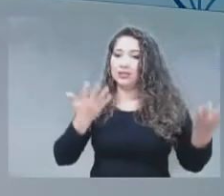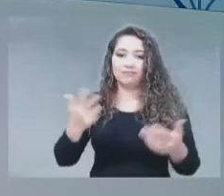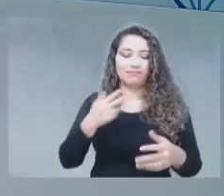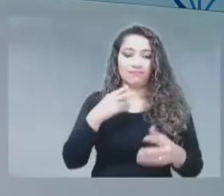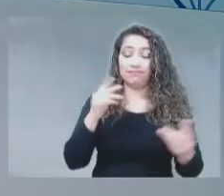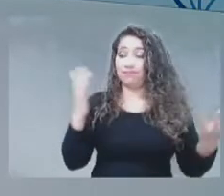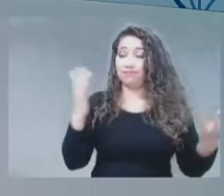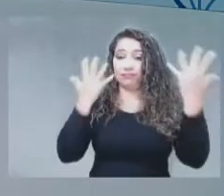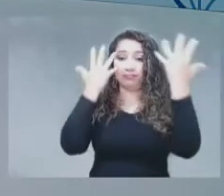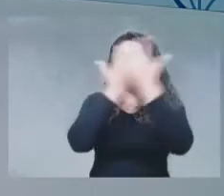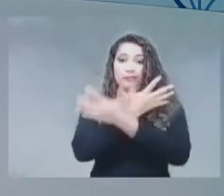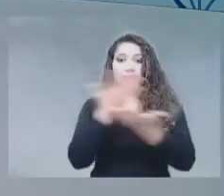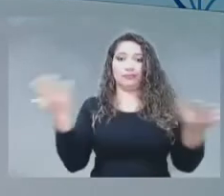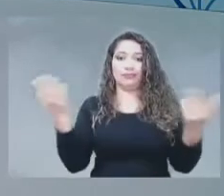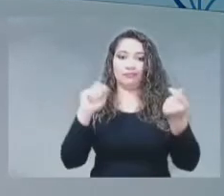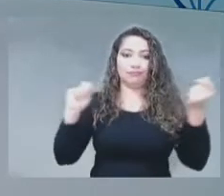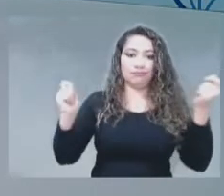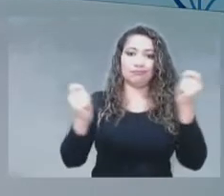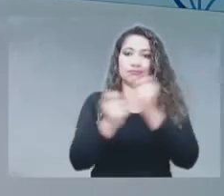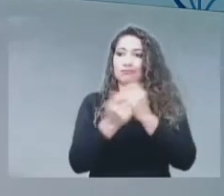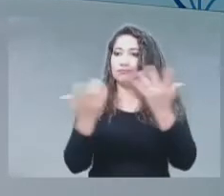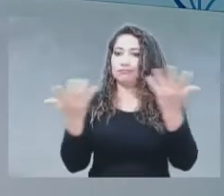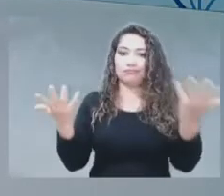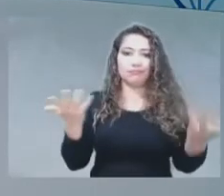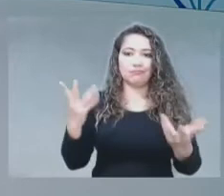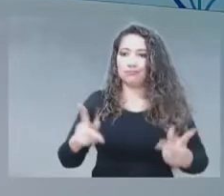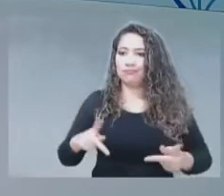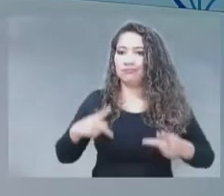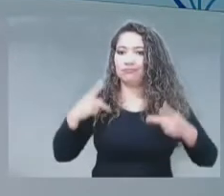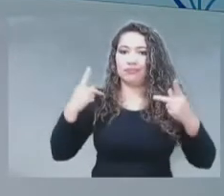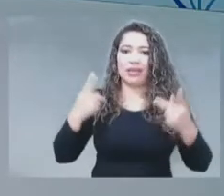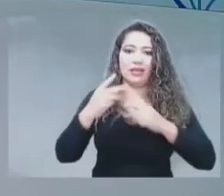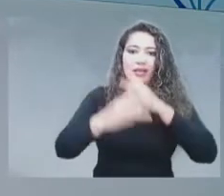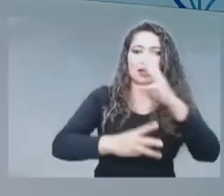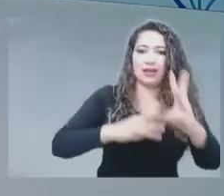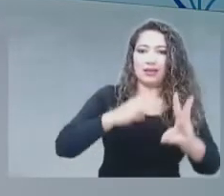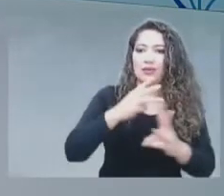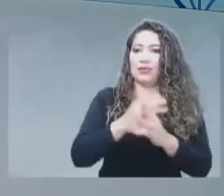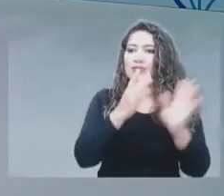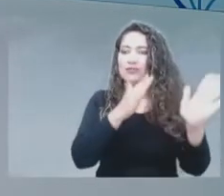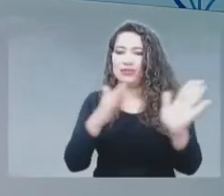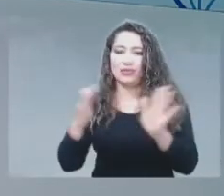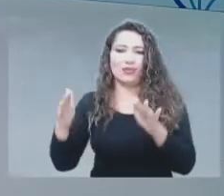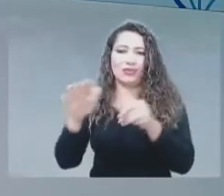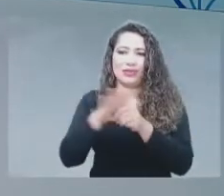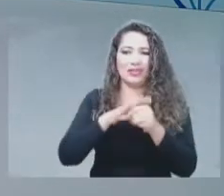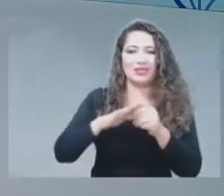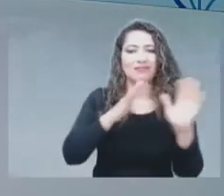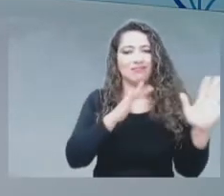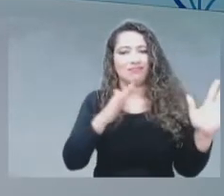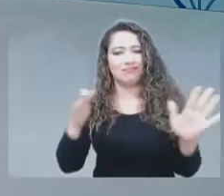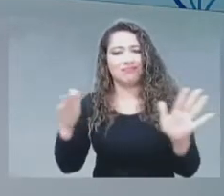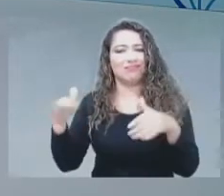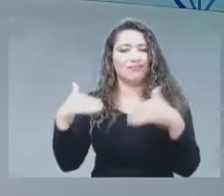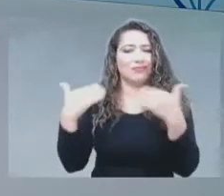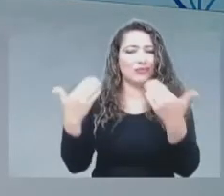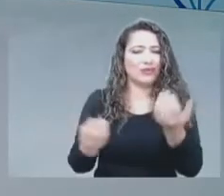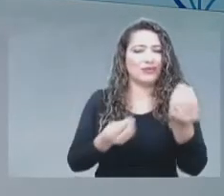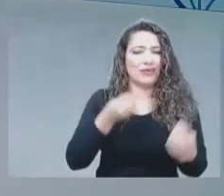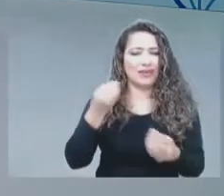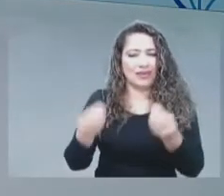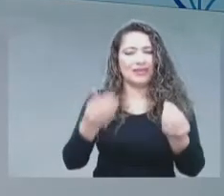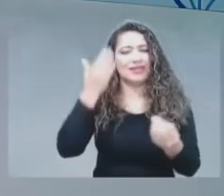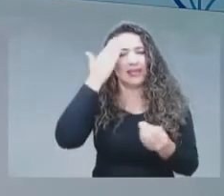de hacer las cosas. Nos ha cambiado el mundo de alguna manera, pero que el mundo sigue existiendo, tenemos que